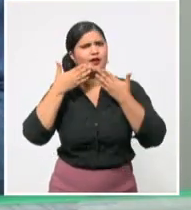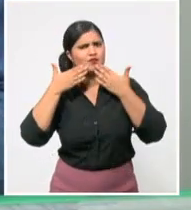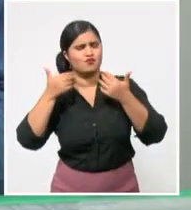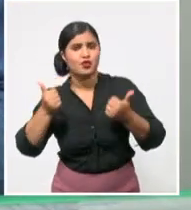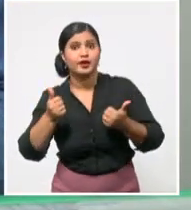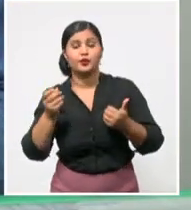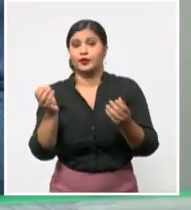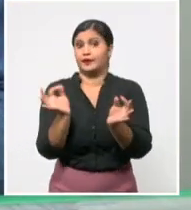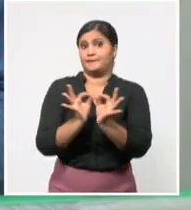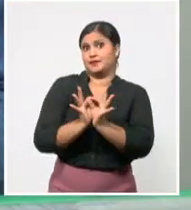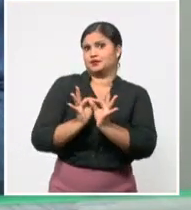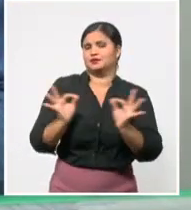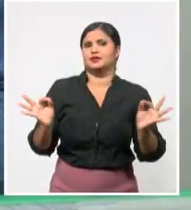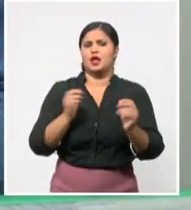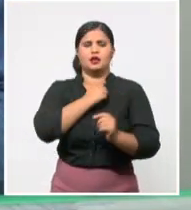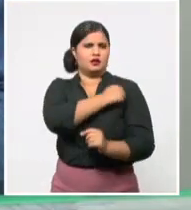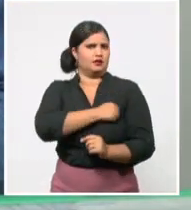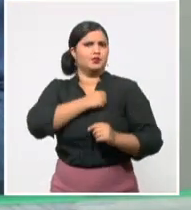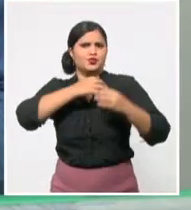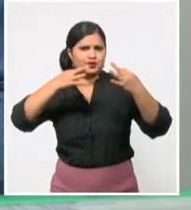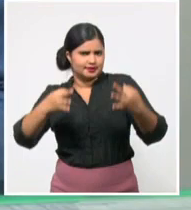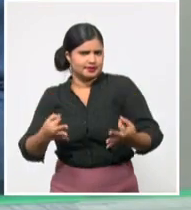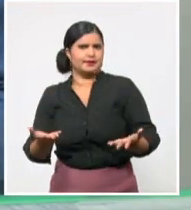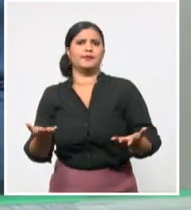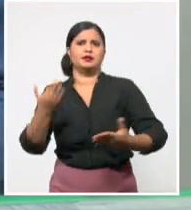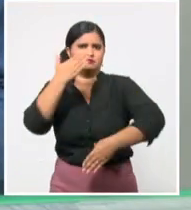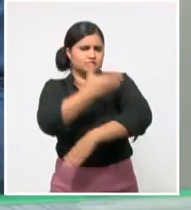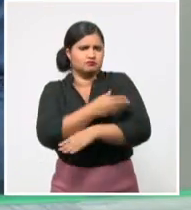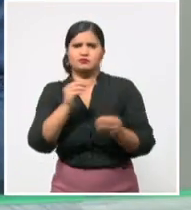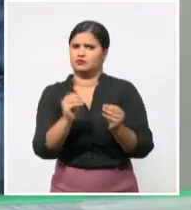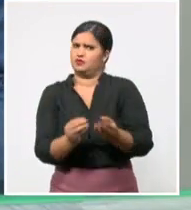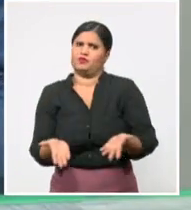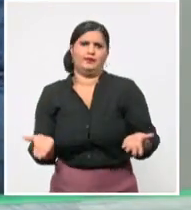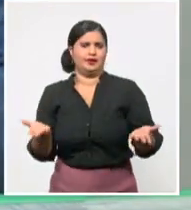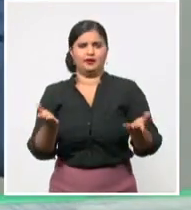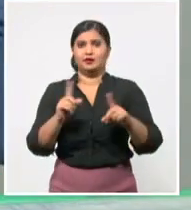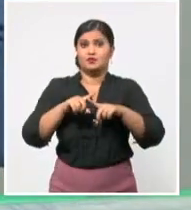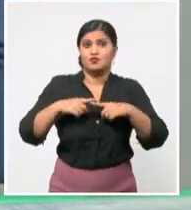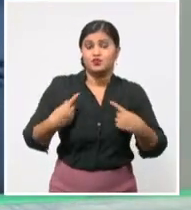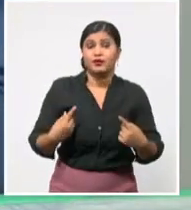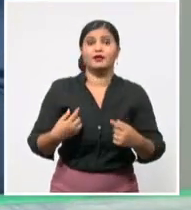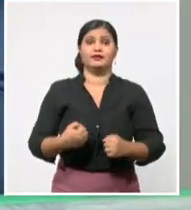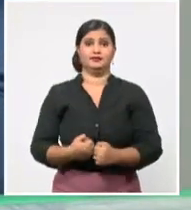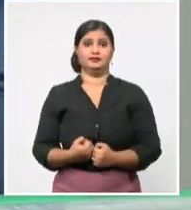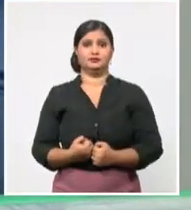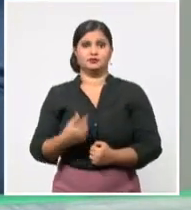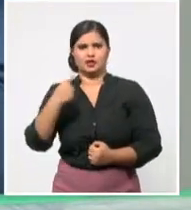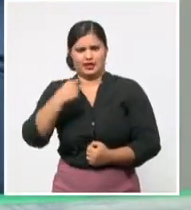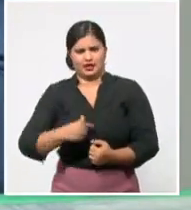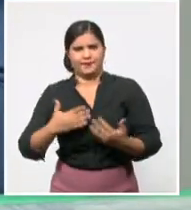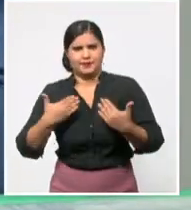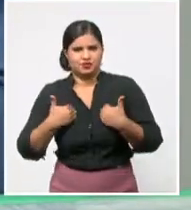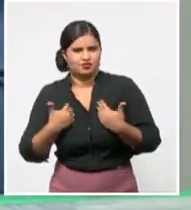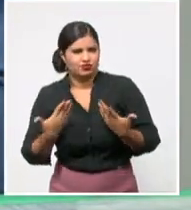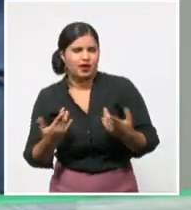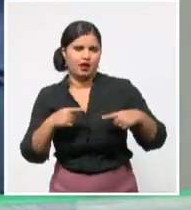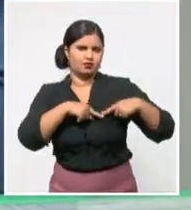que ha estado presente y lo que ha estado por encima de todo eso es precisamente la manera humana, sentida